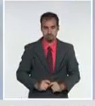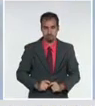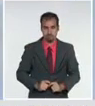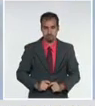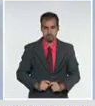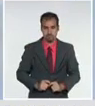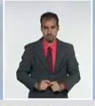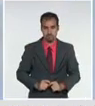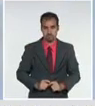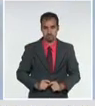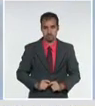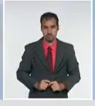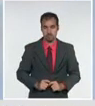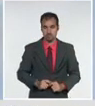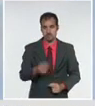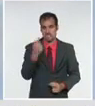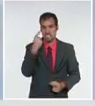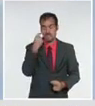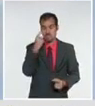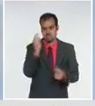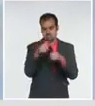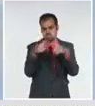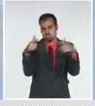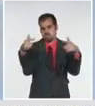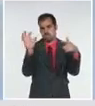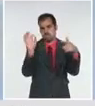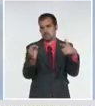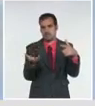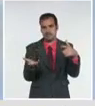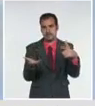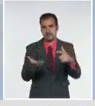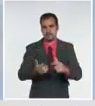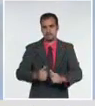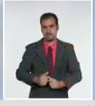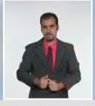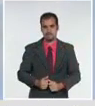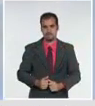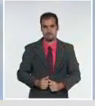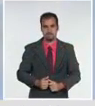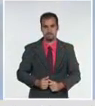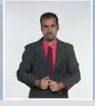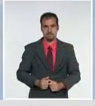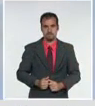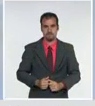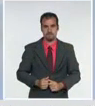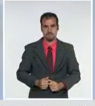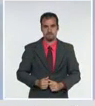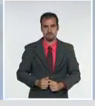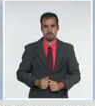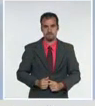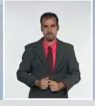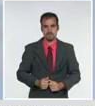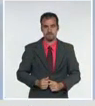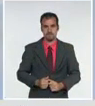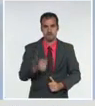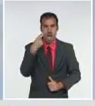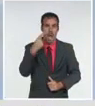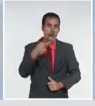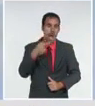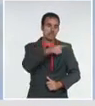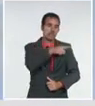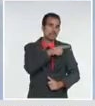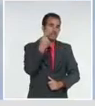4.000 y nos reiteraba en el día de hoy 282 más que la jornada anterior